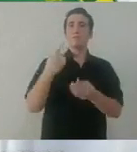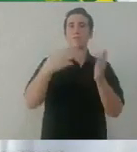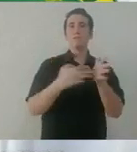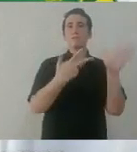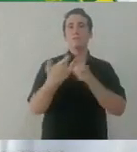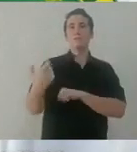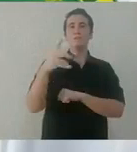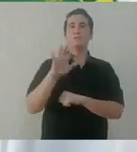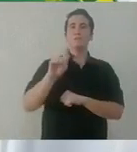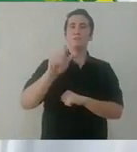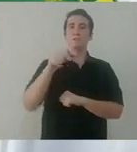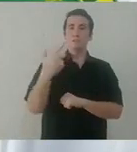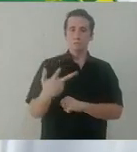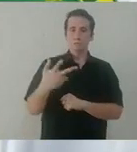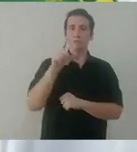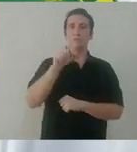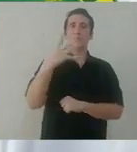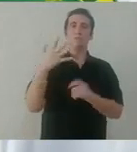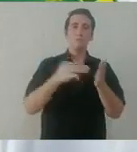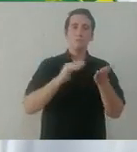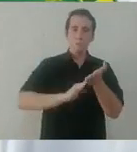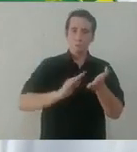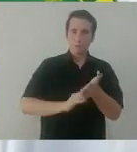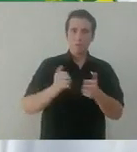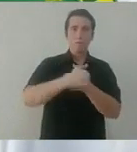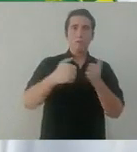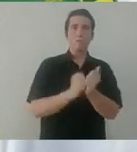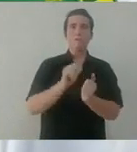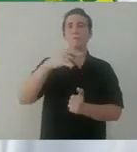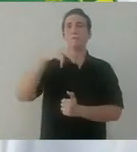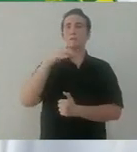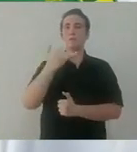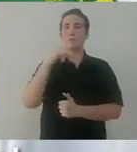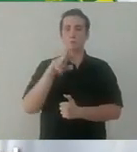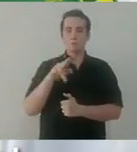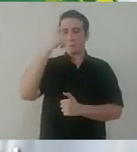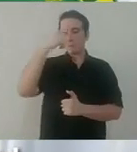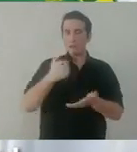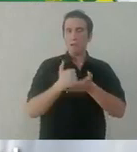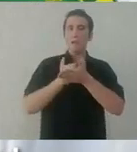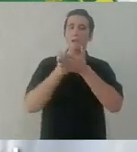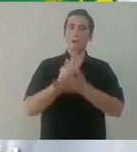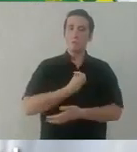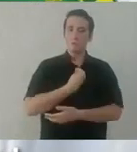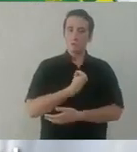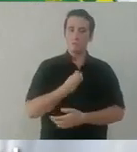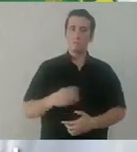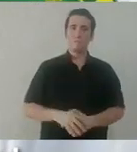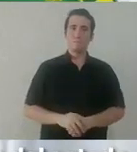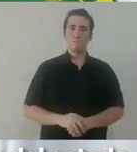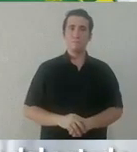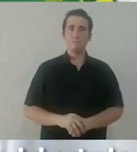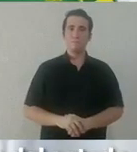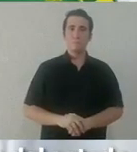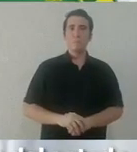financiamientos y apoyos por hasta 25.000 pesos a través de microyuk social y productivo para que aguanten esta etapa de adversidad.